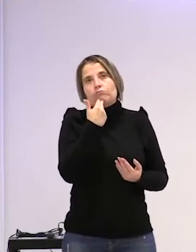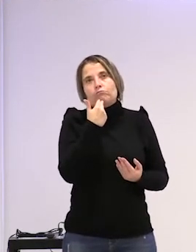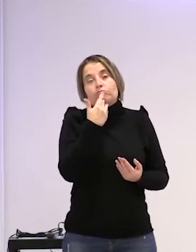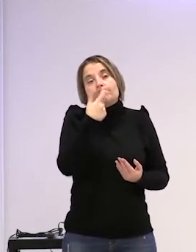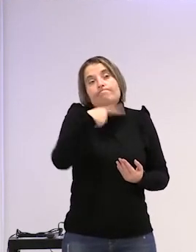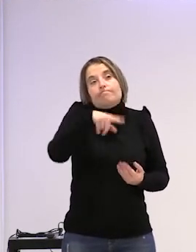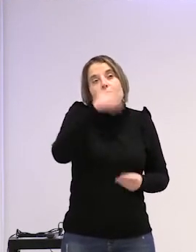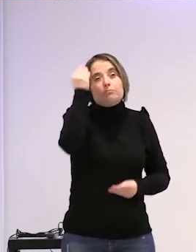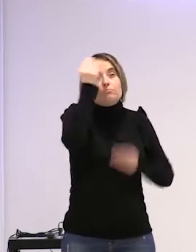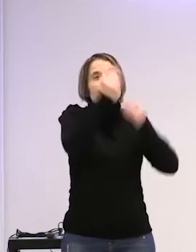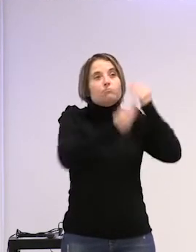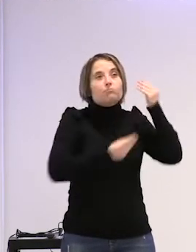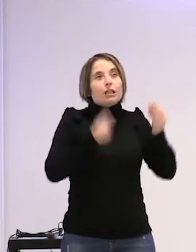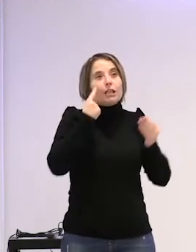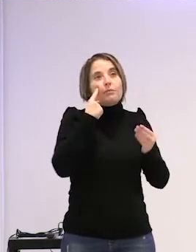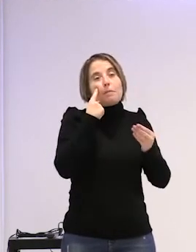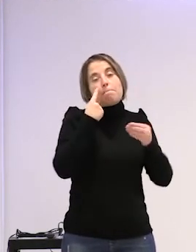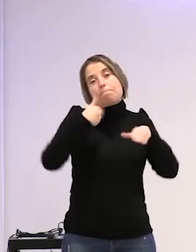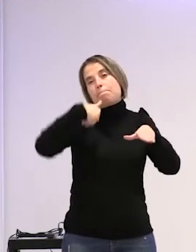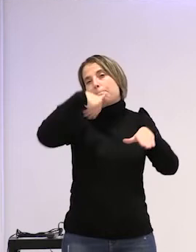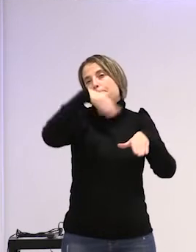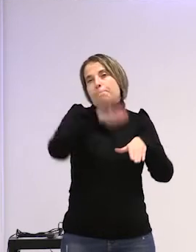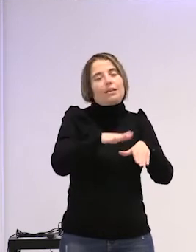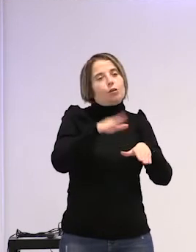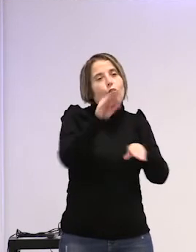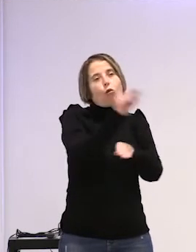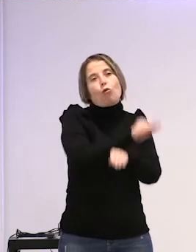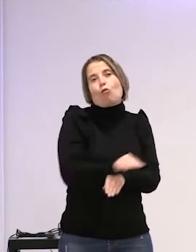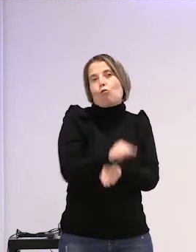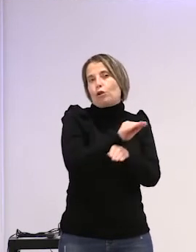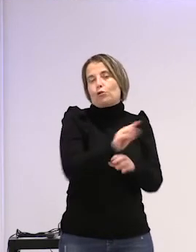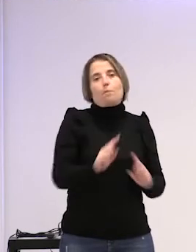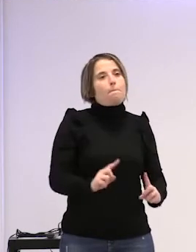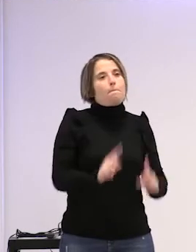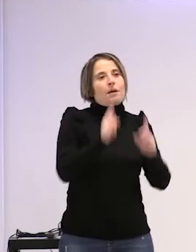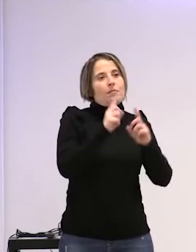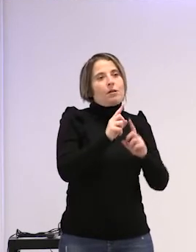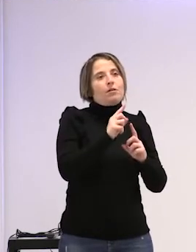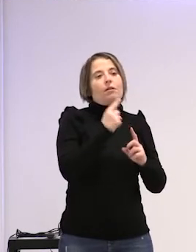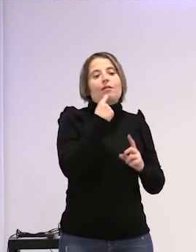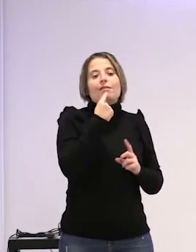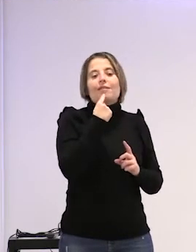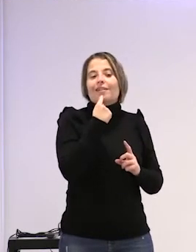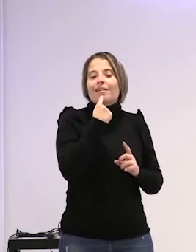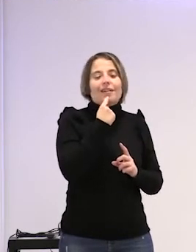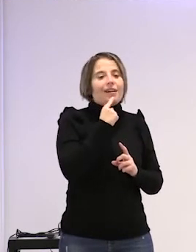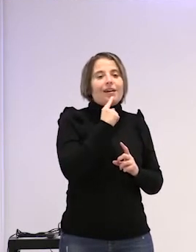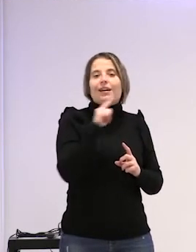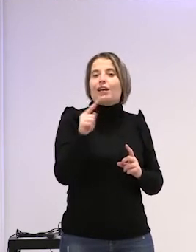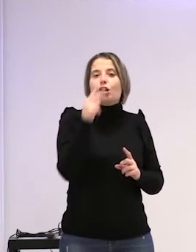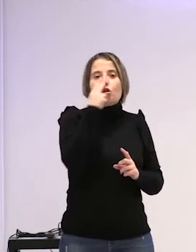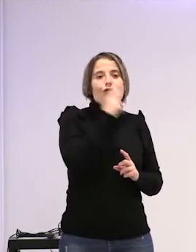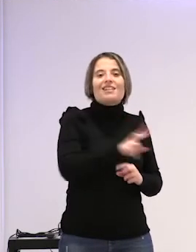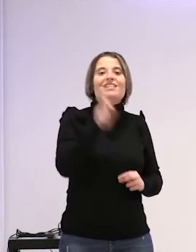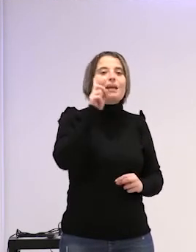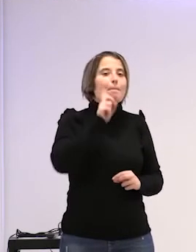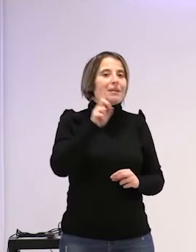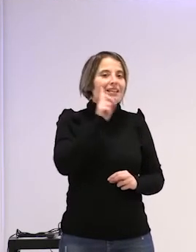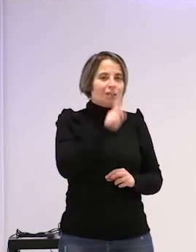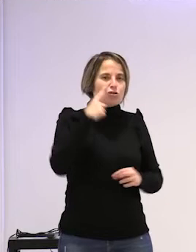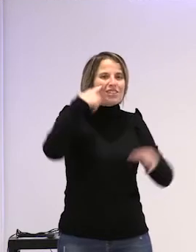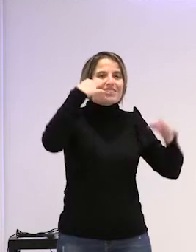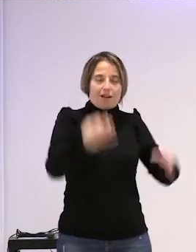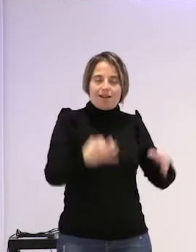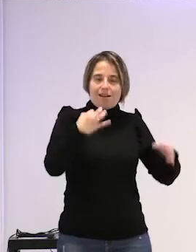creía que era el primer paso para su curación era que le dijeran que no había sido una niña mentirosa, que era